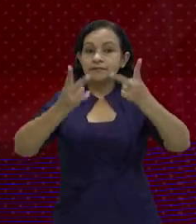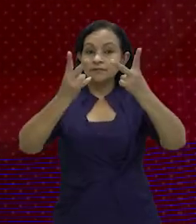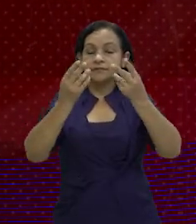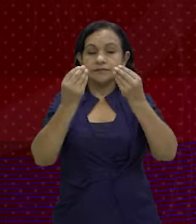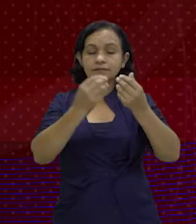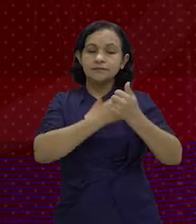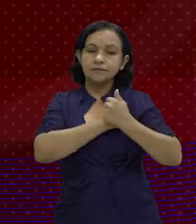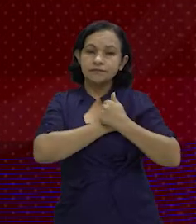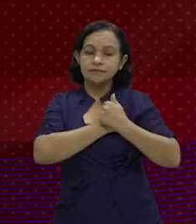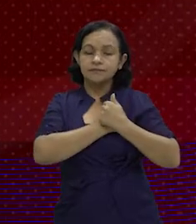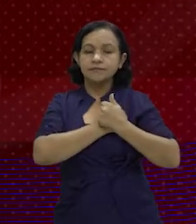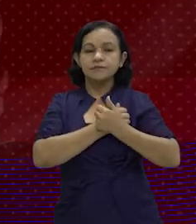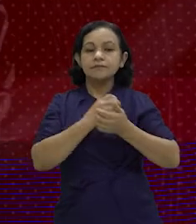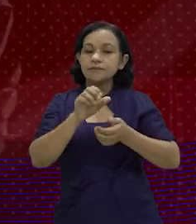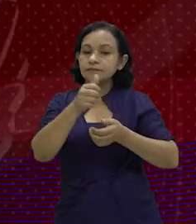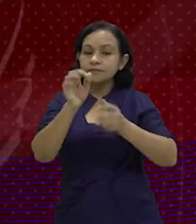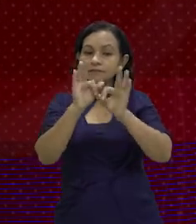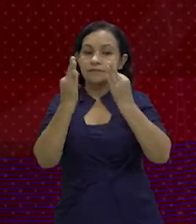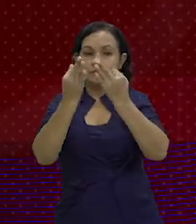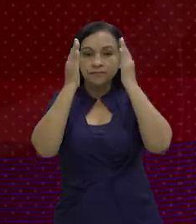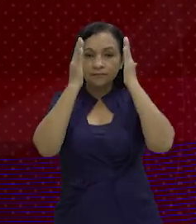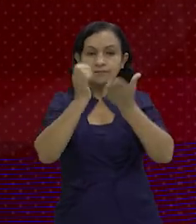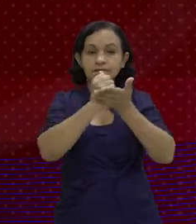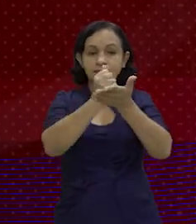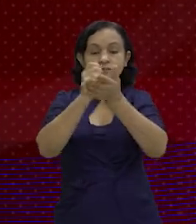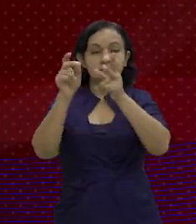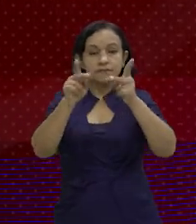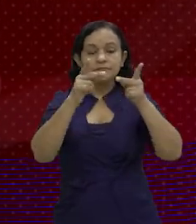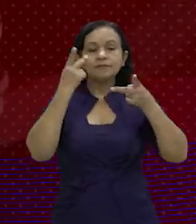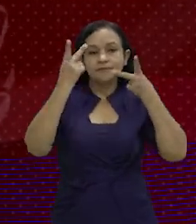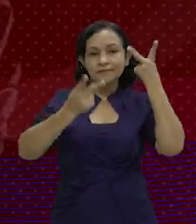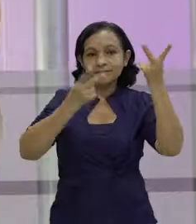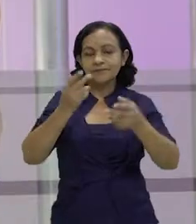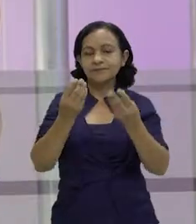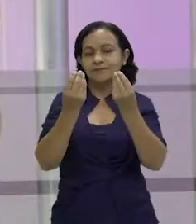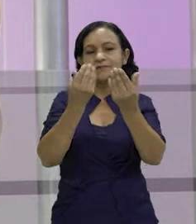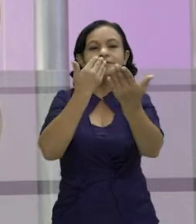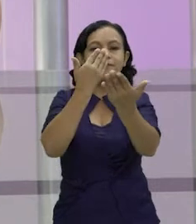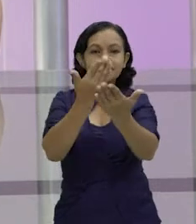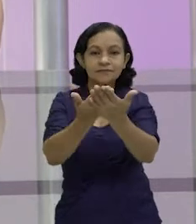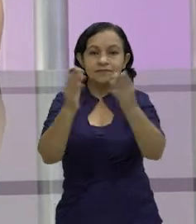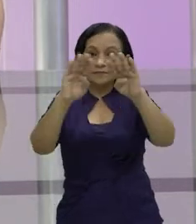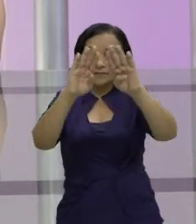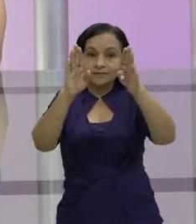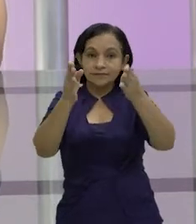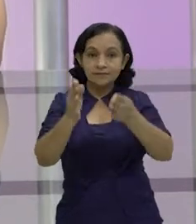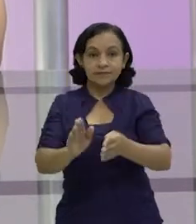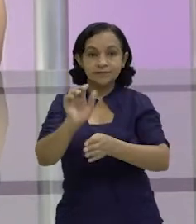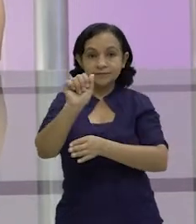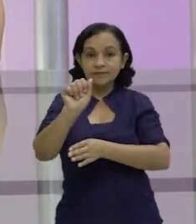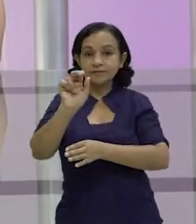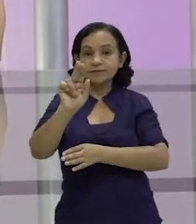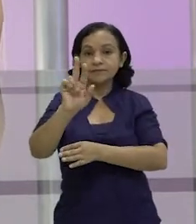vida y de mucho amor al servicio de todas las familias y a las personas que nos visitan. Muchísimas gracias, compañera Aurora, por habernos